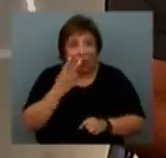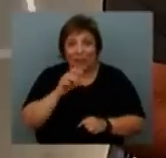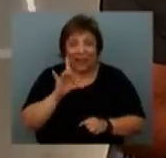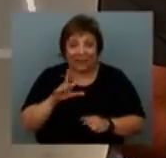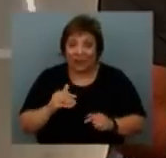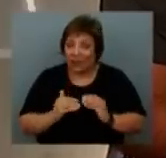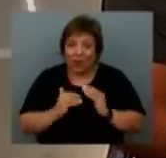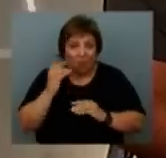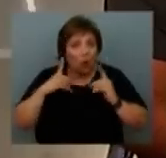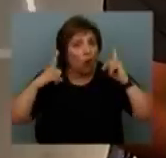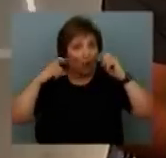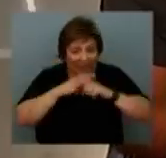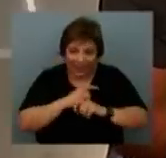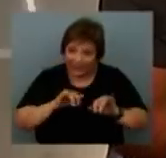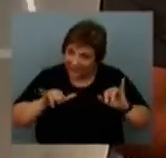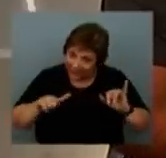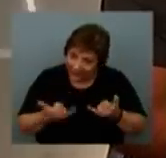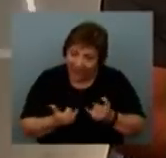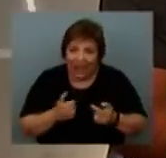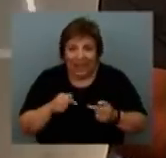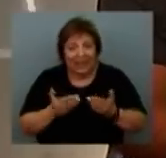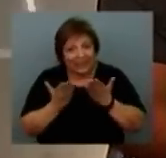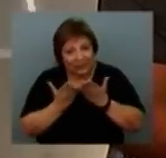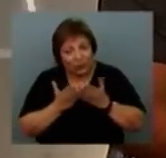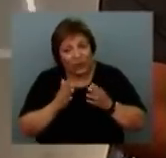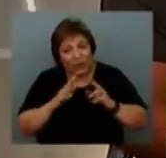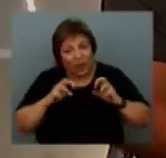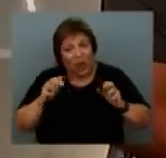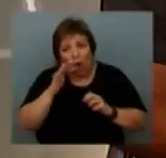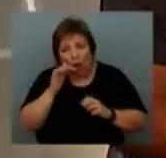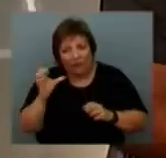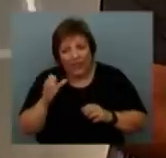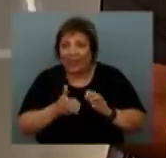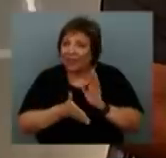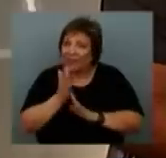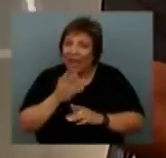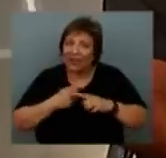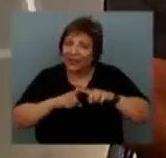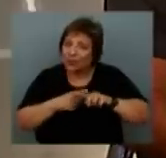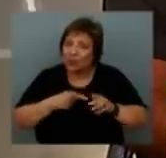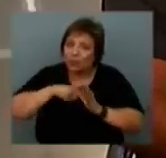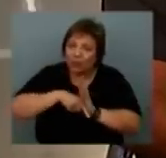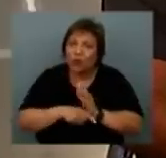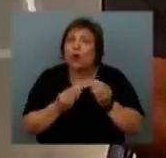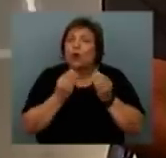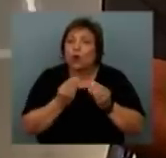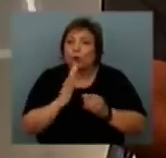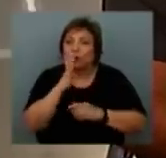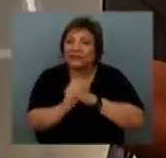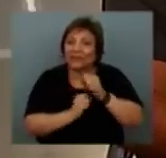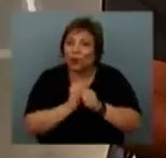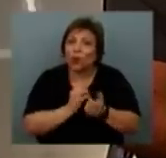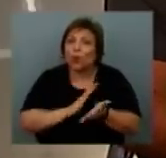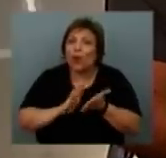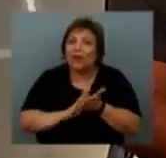a ser altamente complejo. Ya también está analizado por parte de COFE salir a dar una discusión en profundidad cómo se construirán los